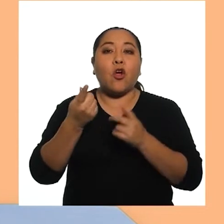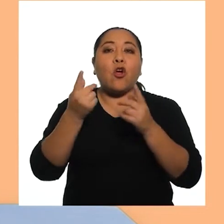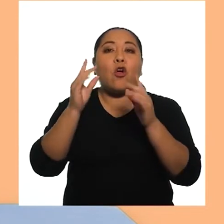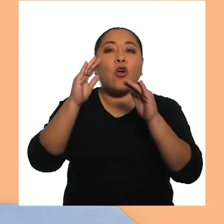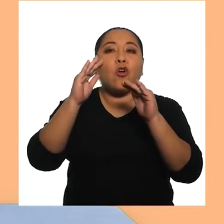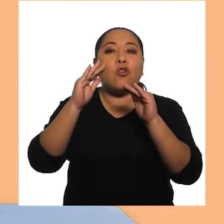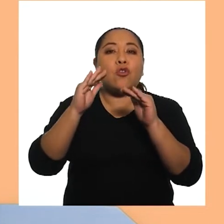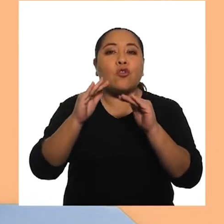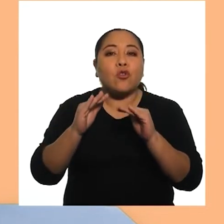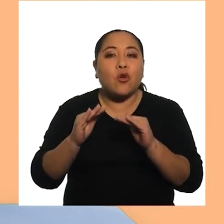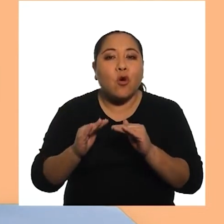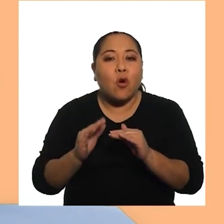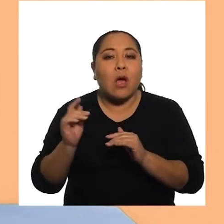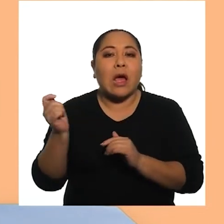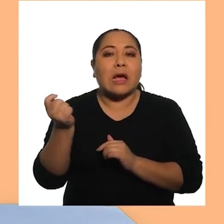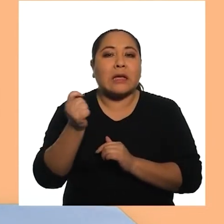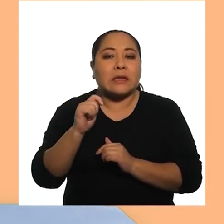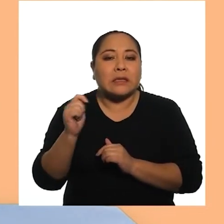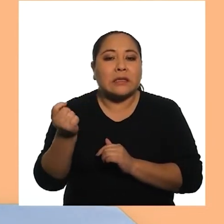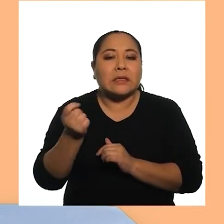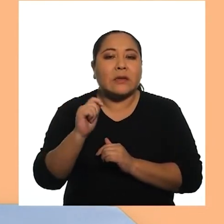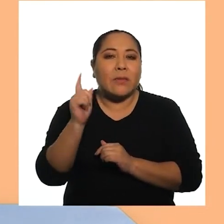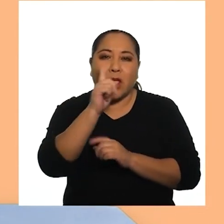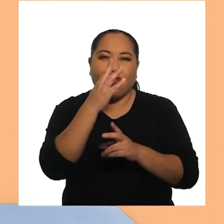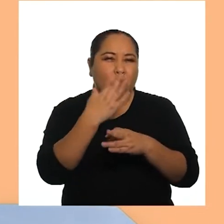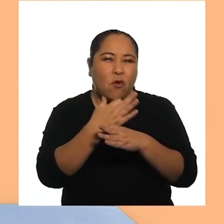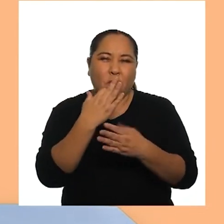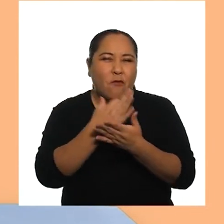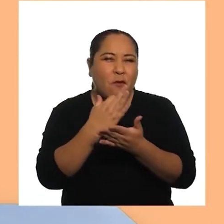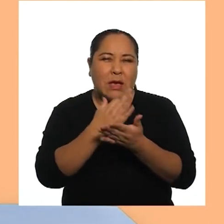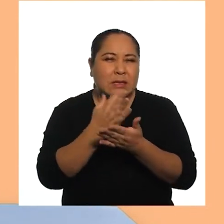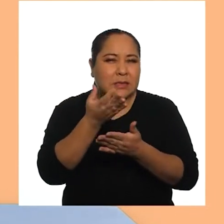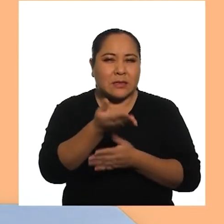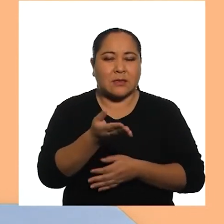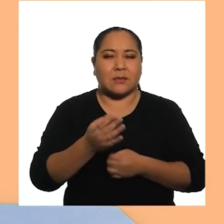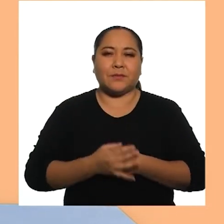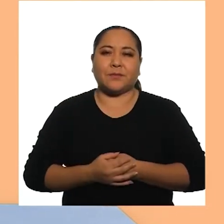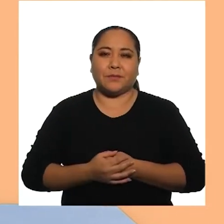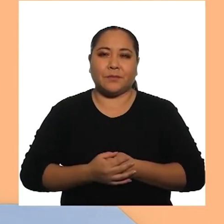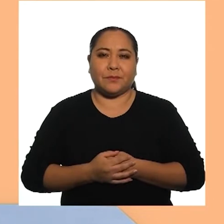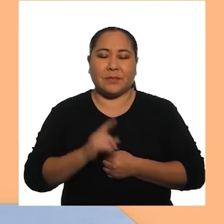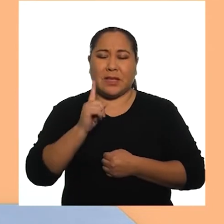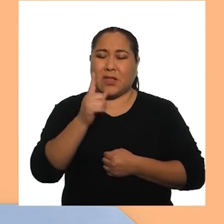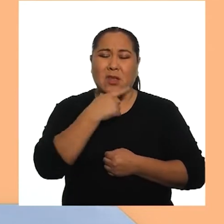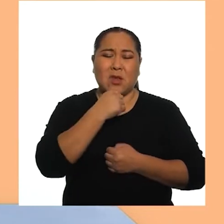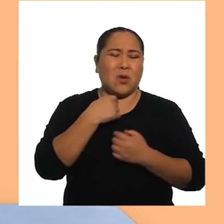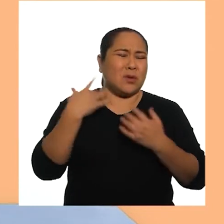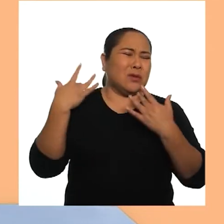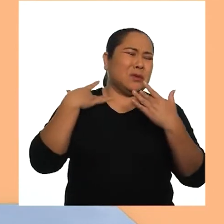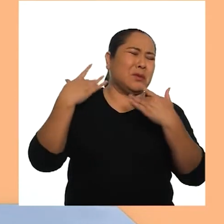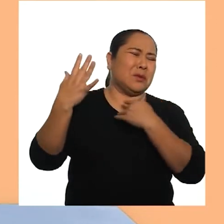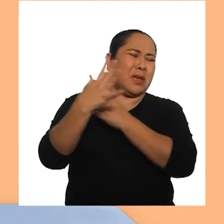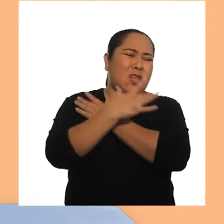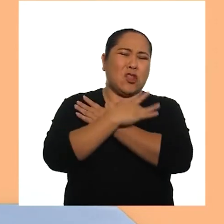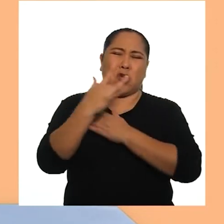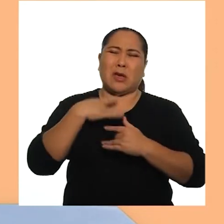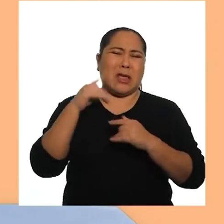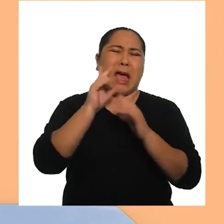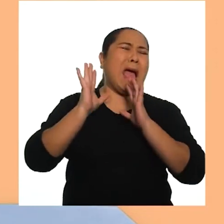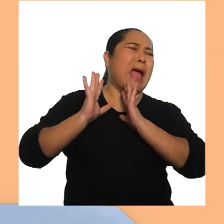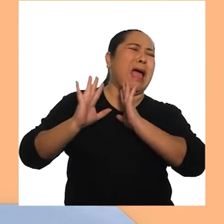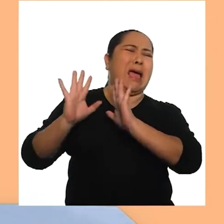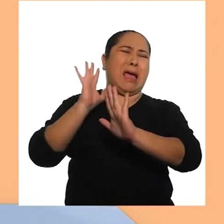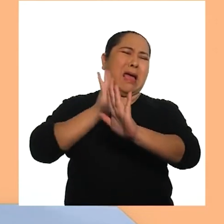Controla su volumen para no incomodarlo Si le desagrada el contacto